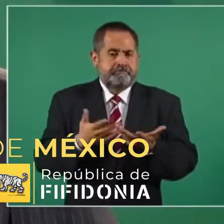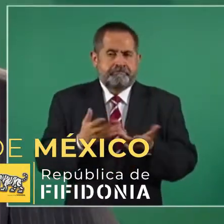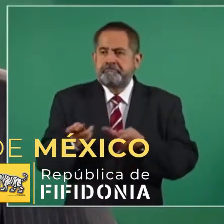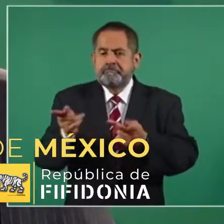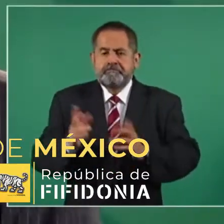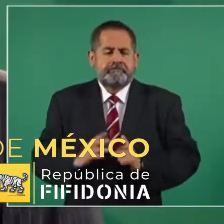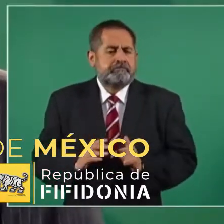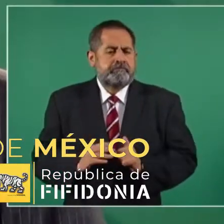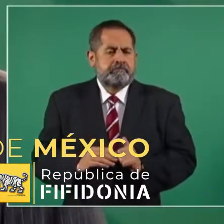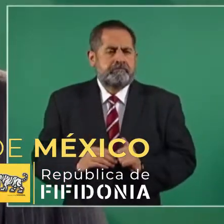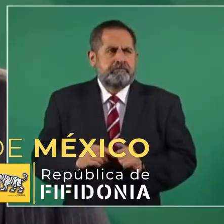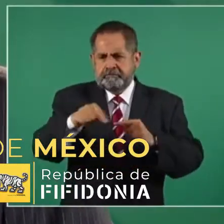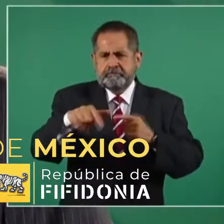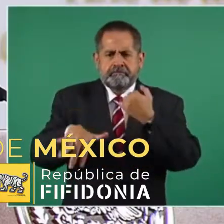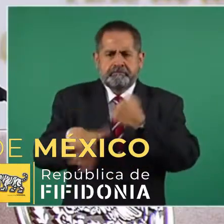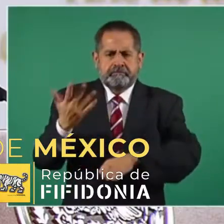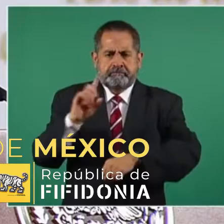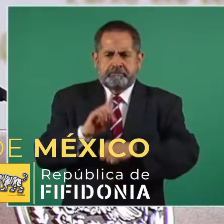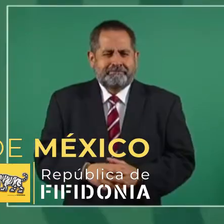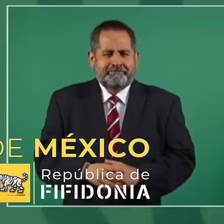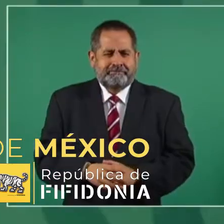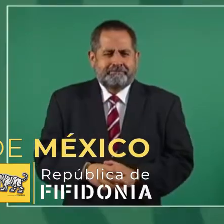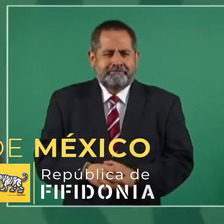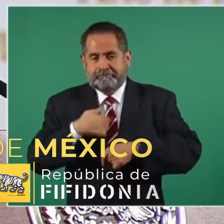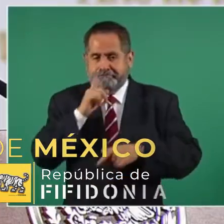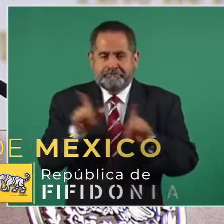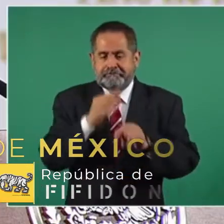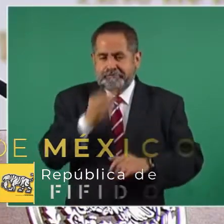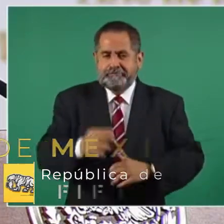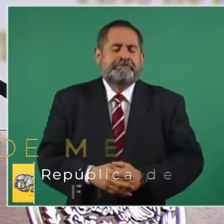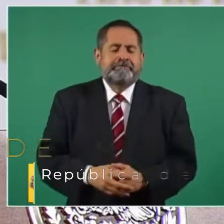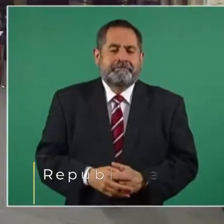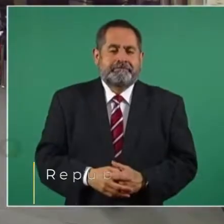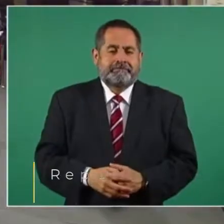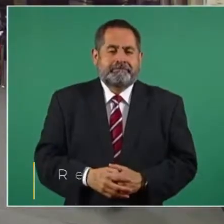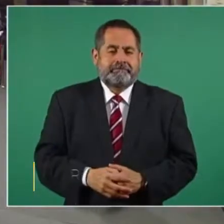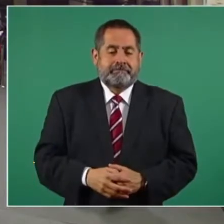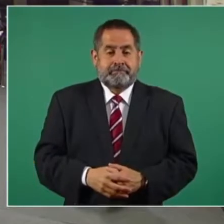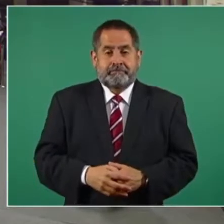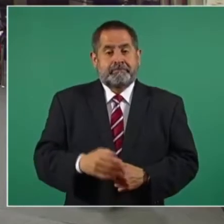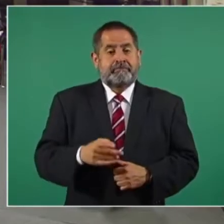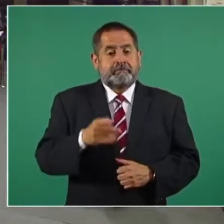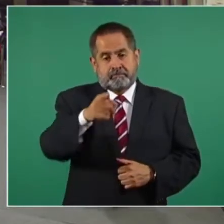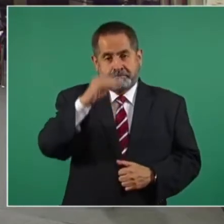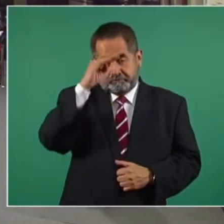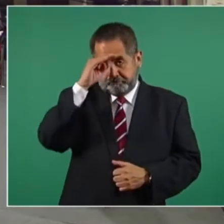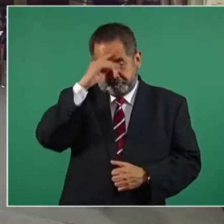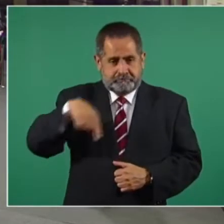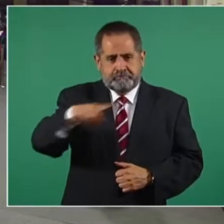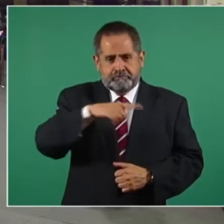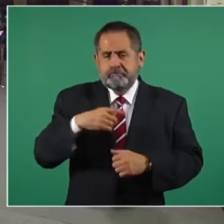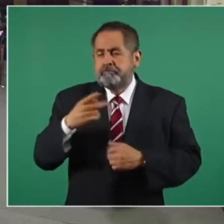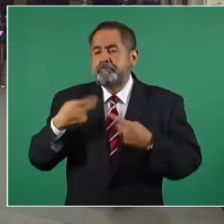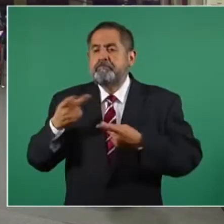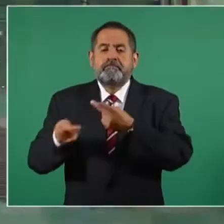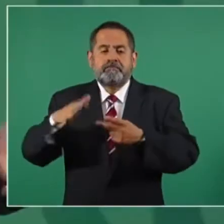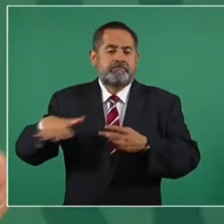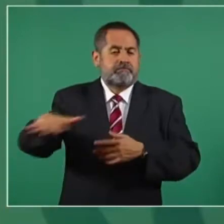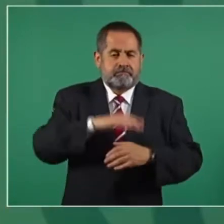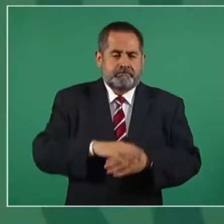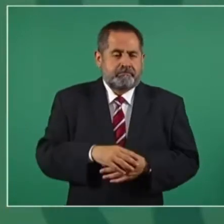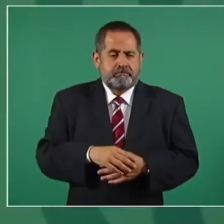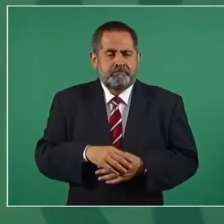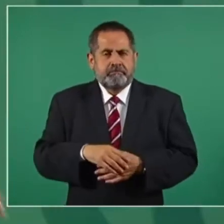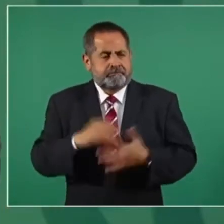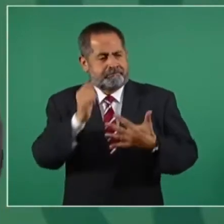a cabo en 15 días, menos, en 20. ¿Le pediría a gente que tome en cuenta esta investigación entonces? Sí, que se tome en cuenta todo.